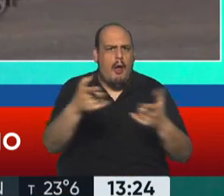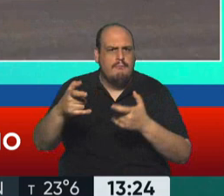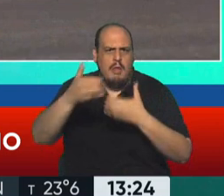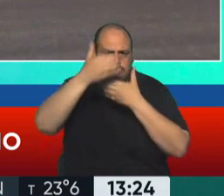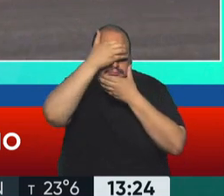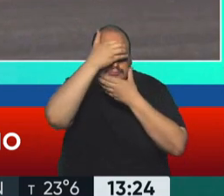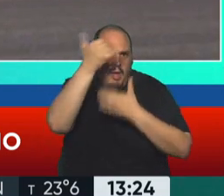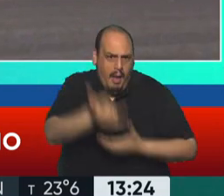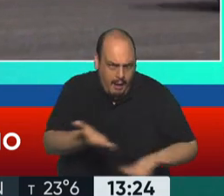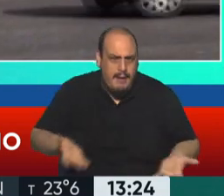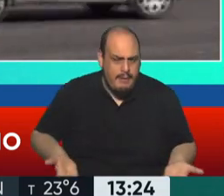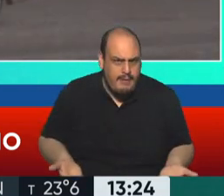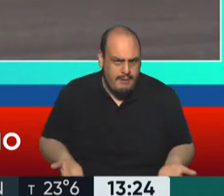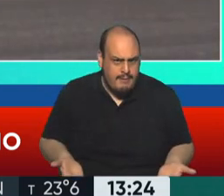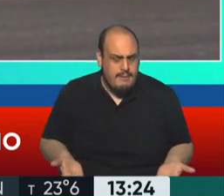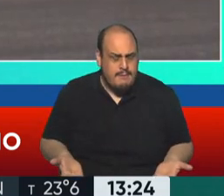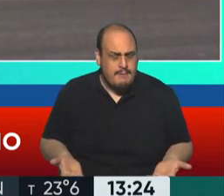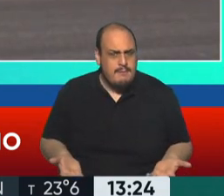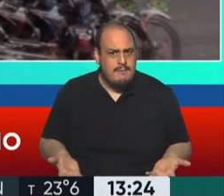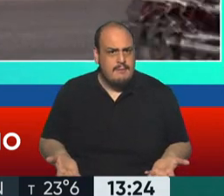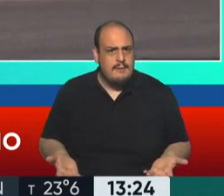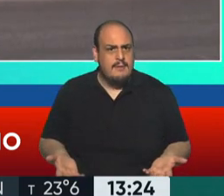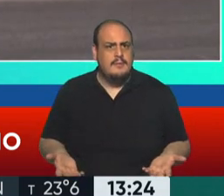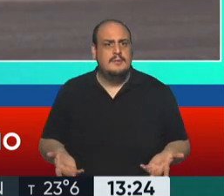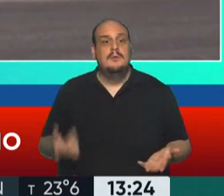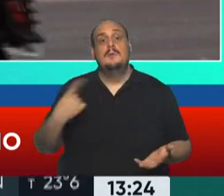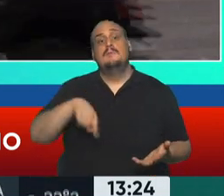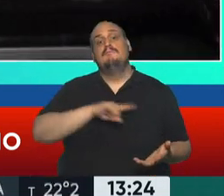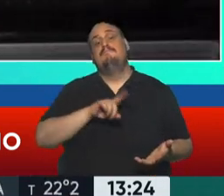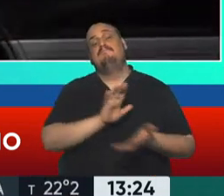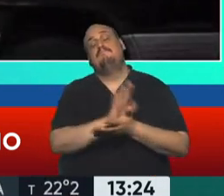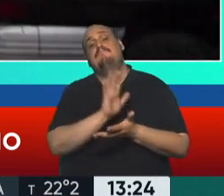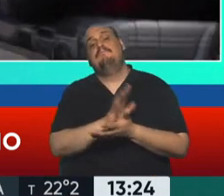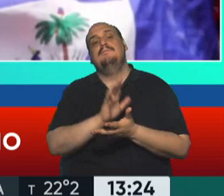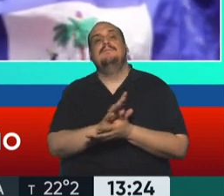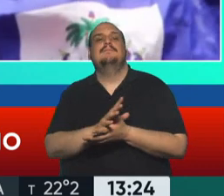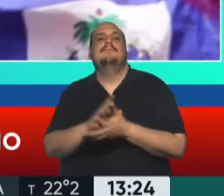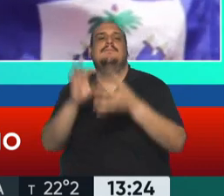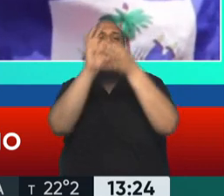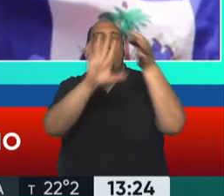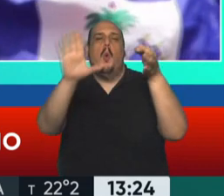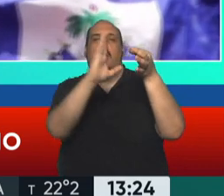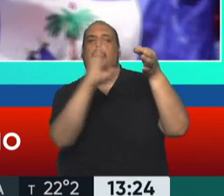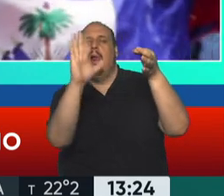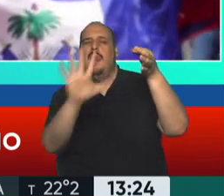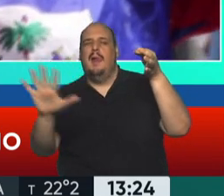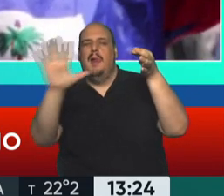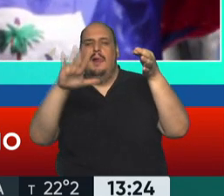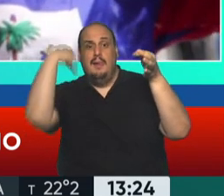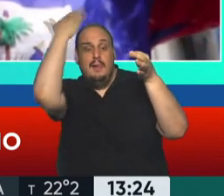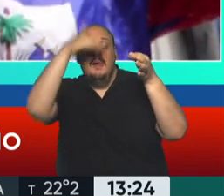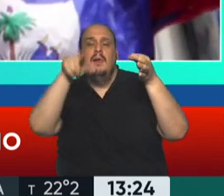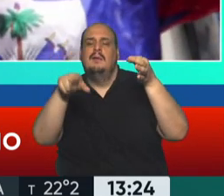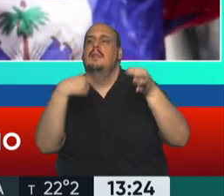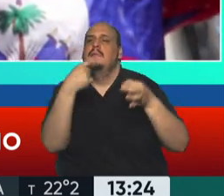capital están bajo control. Uno en Medio Oriente lo llamaría señores de la guerra, digamos, no son señores de la guerra, pero no están en guerra civil,